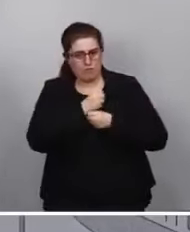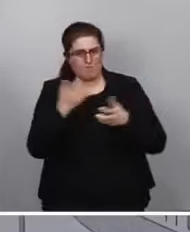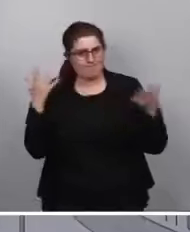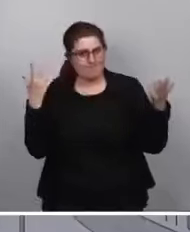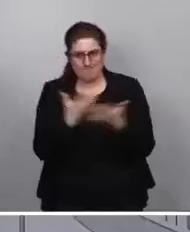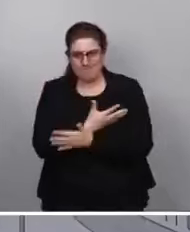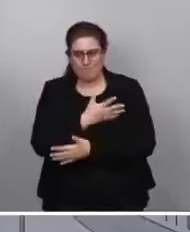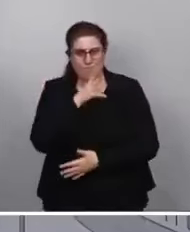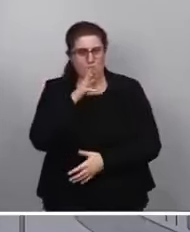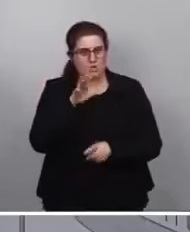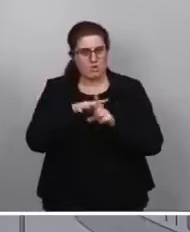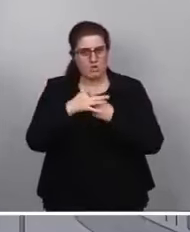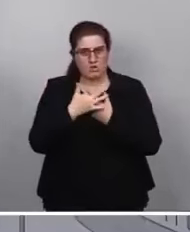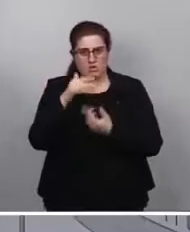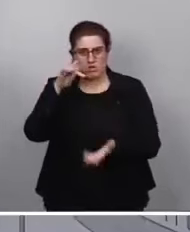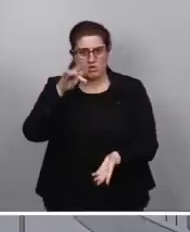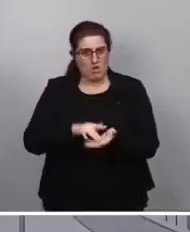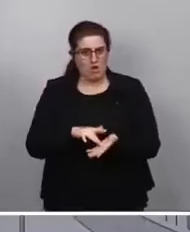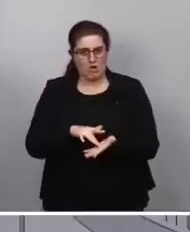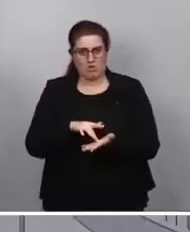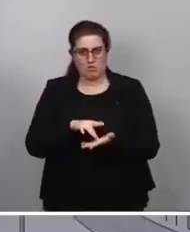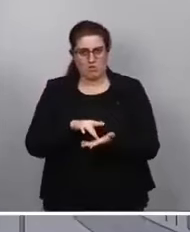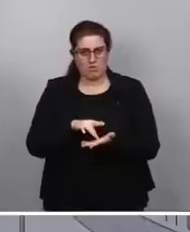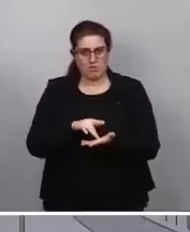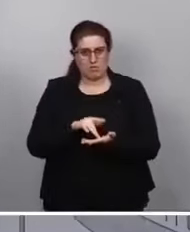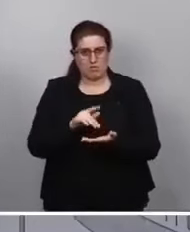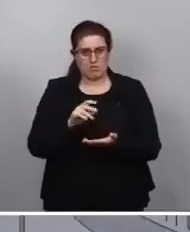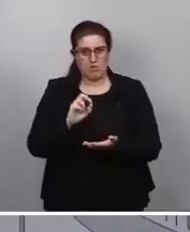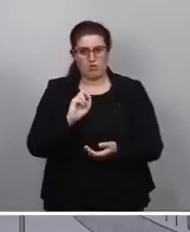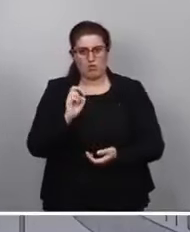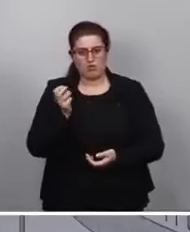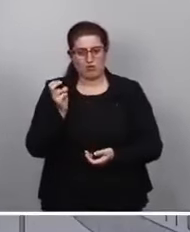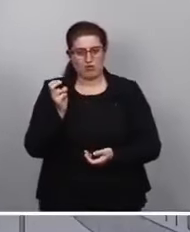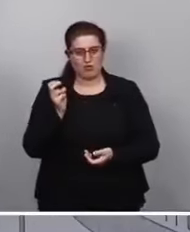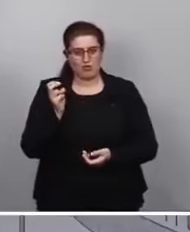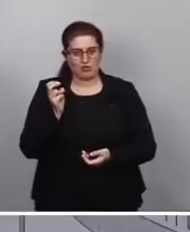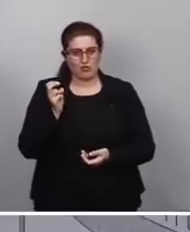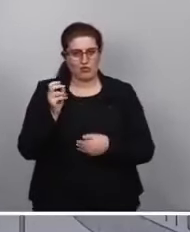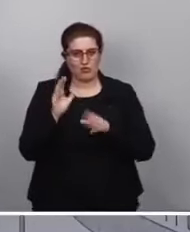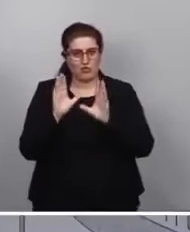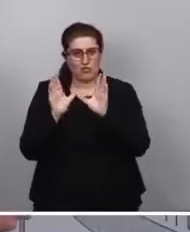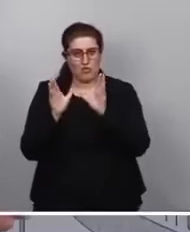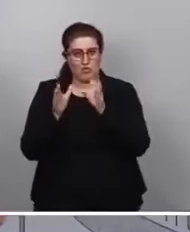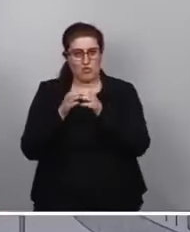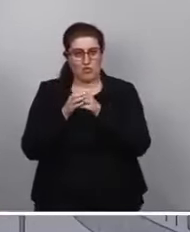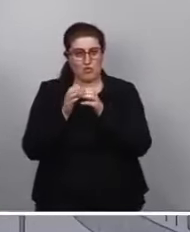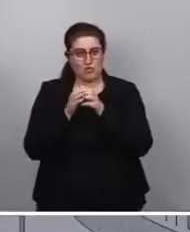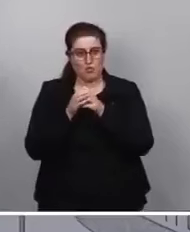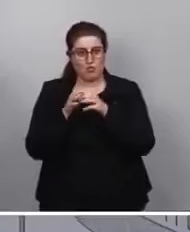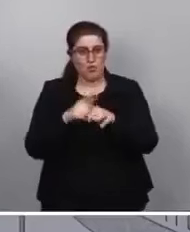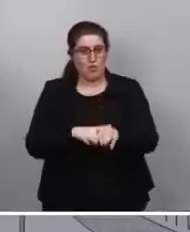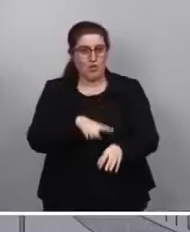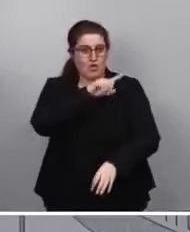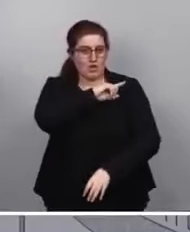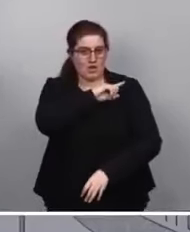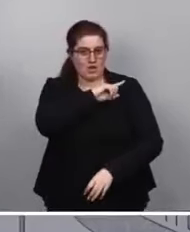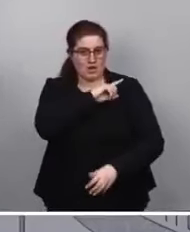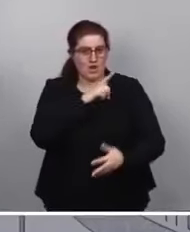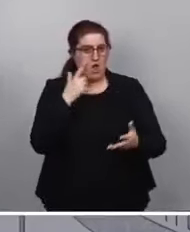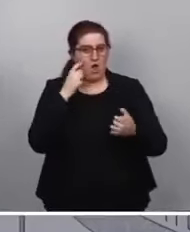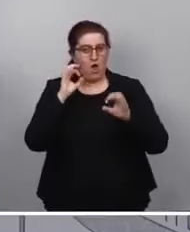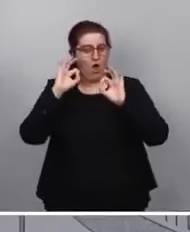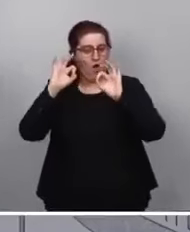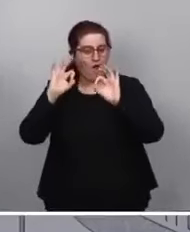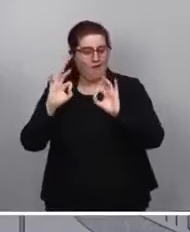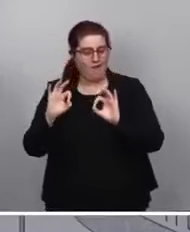la situación que están viviendo, de otros grupos ultras perfectamente